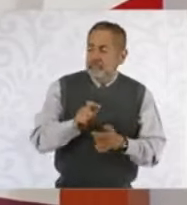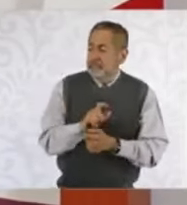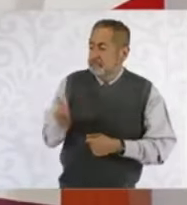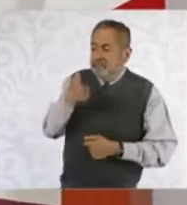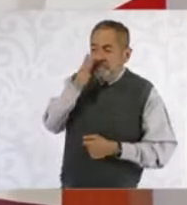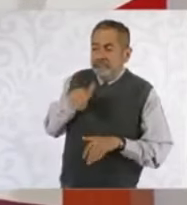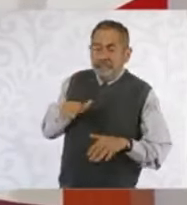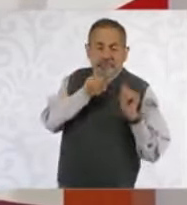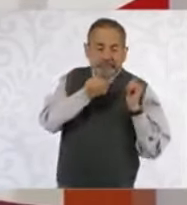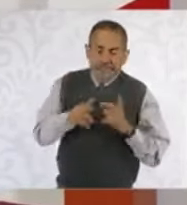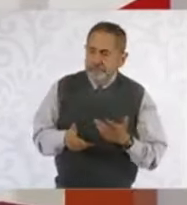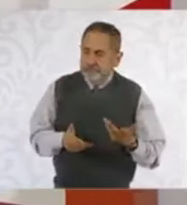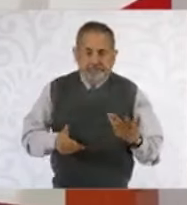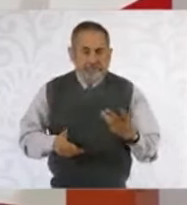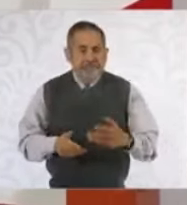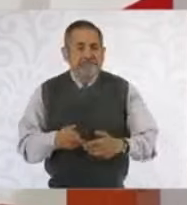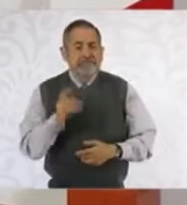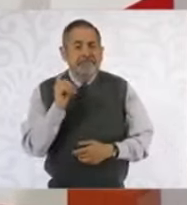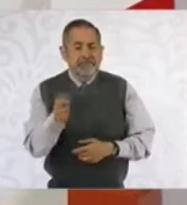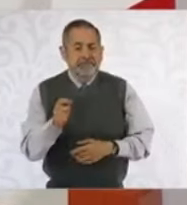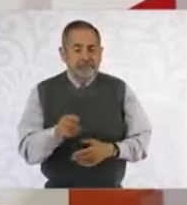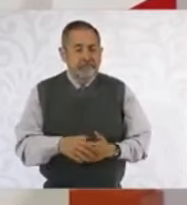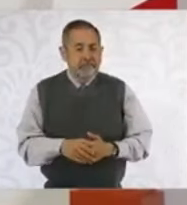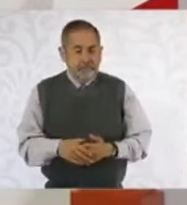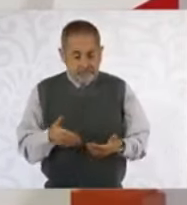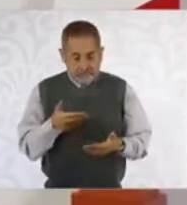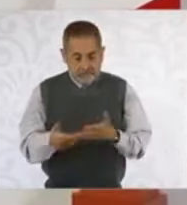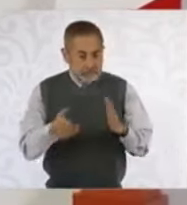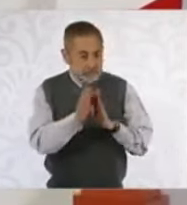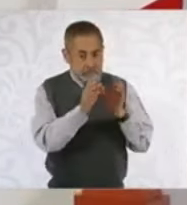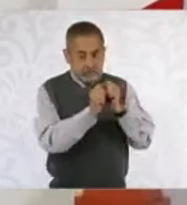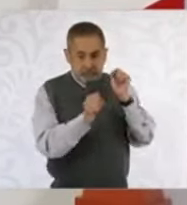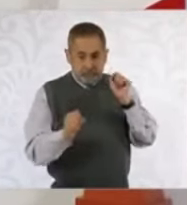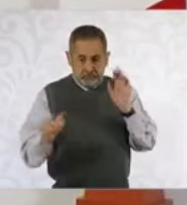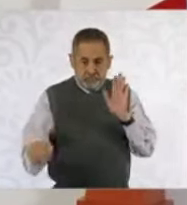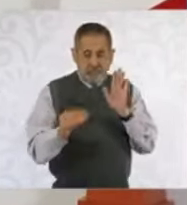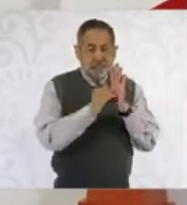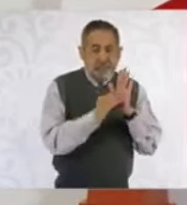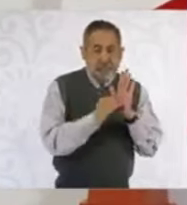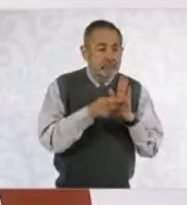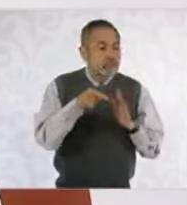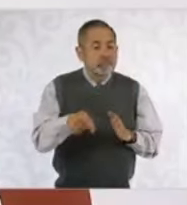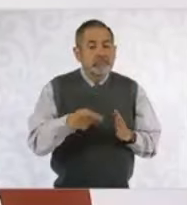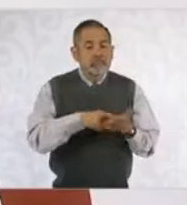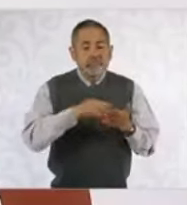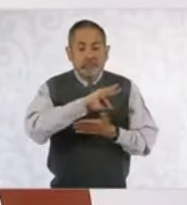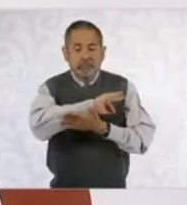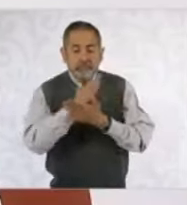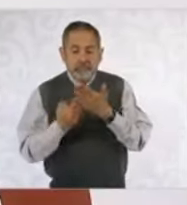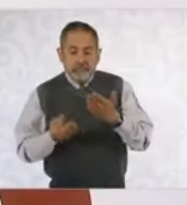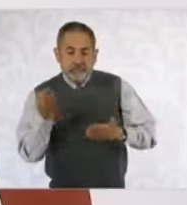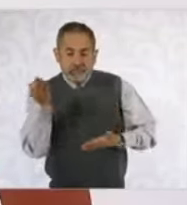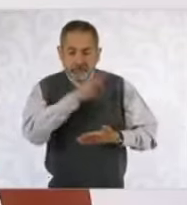la Constitución las facturas falsas como